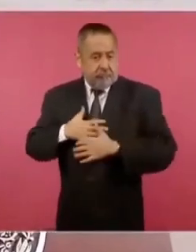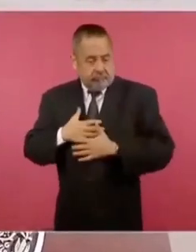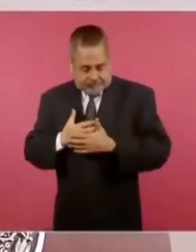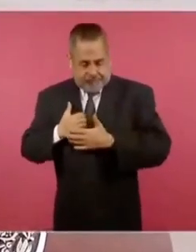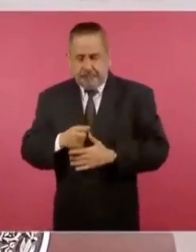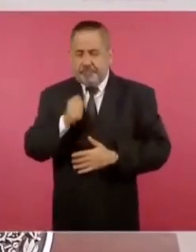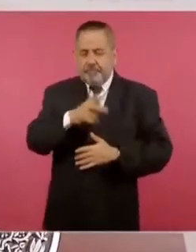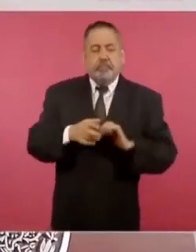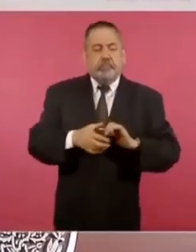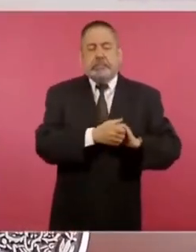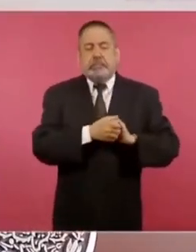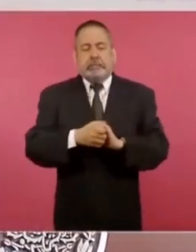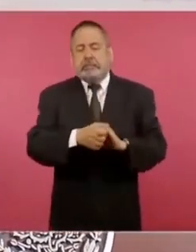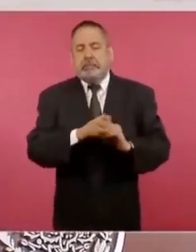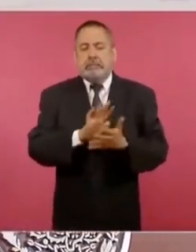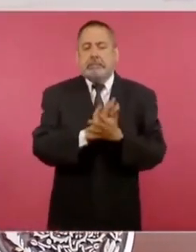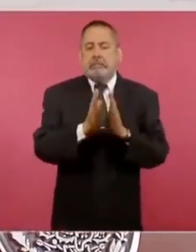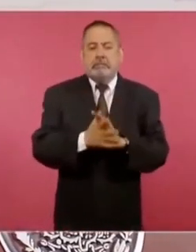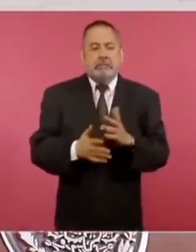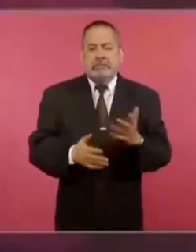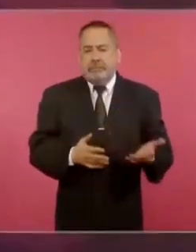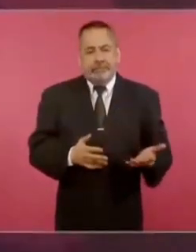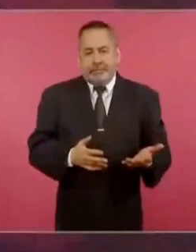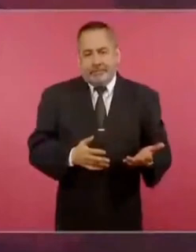da esa concesión?